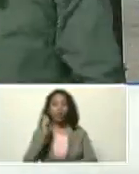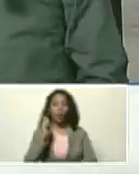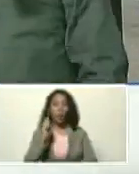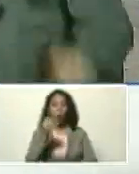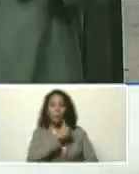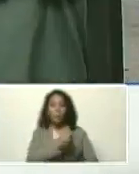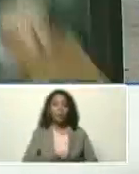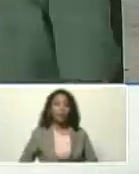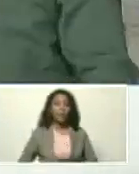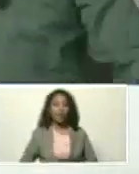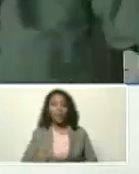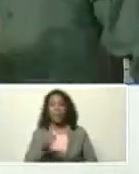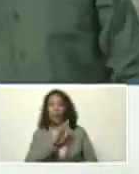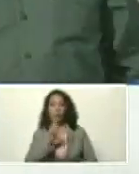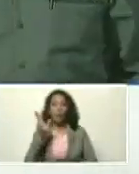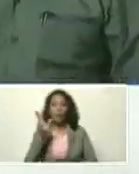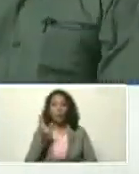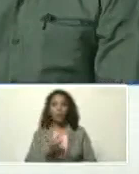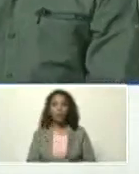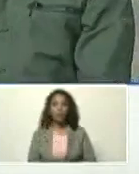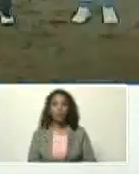el presidente, de la república,